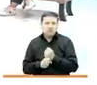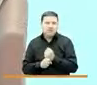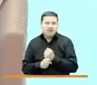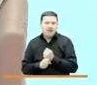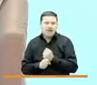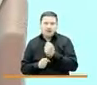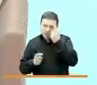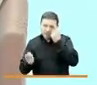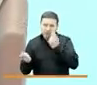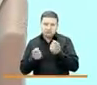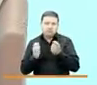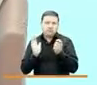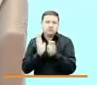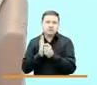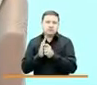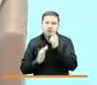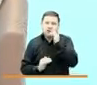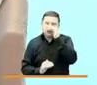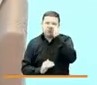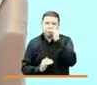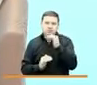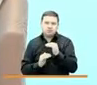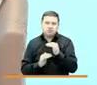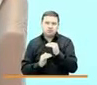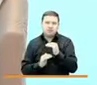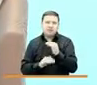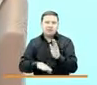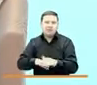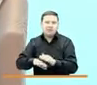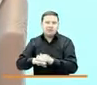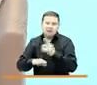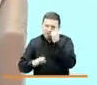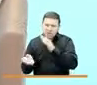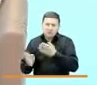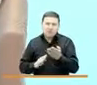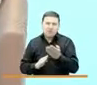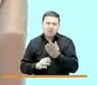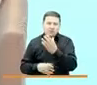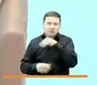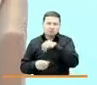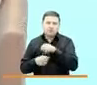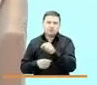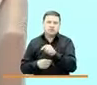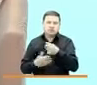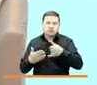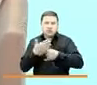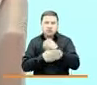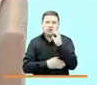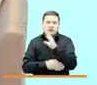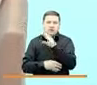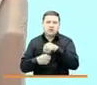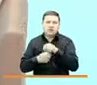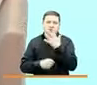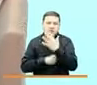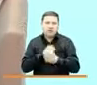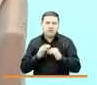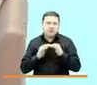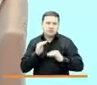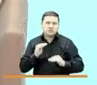esa estrategia para reducir las notificaciones y muertes por desnutrición en nuestro país en menores de 5 años.